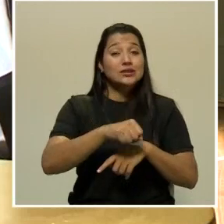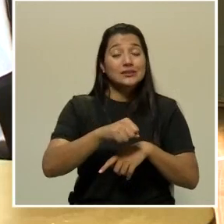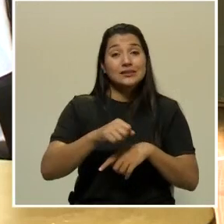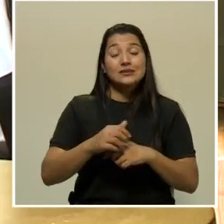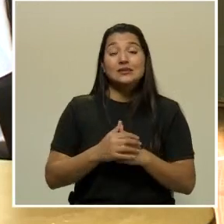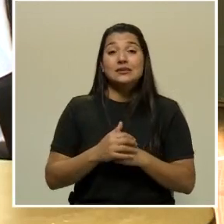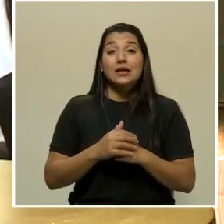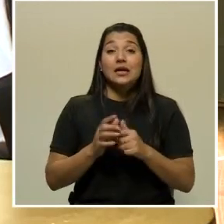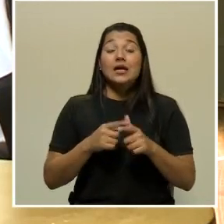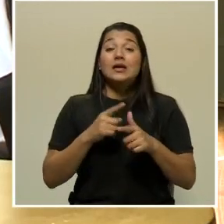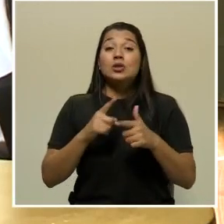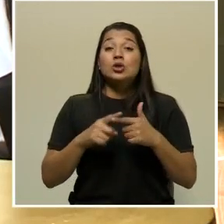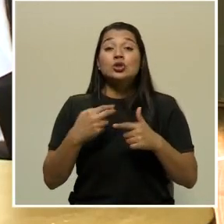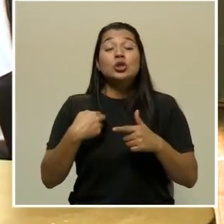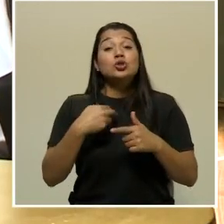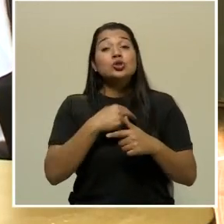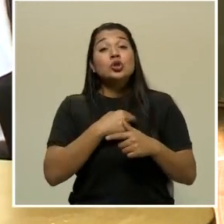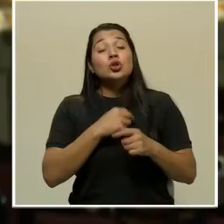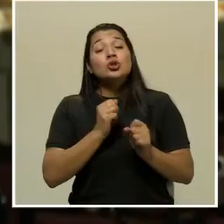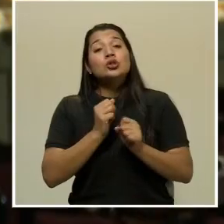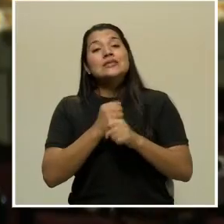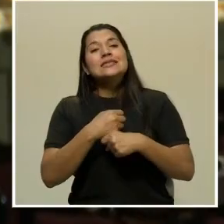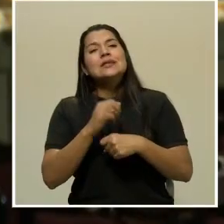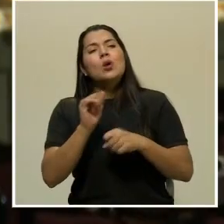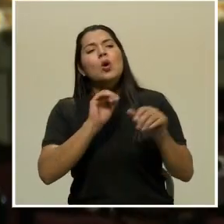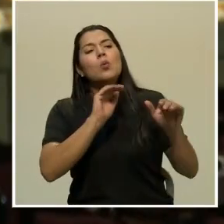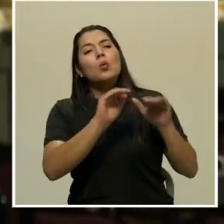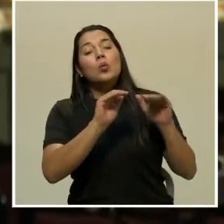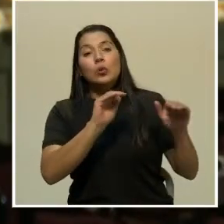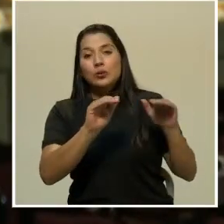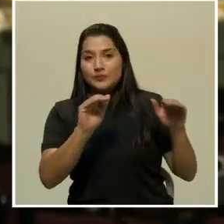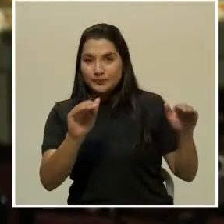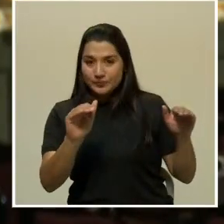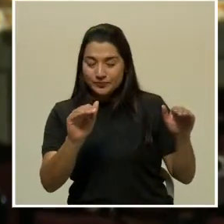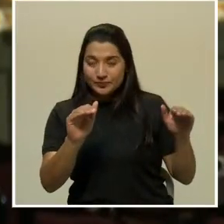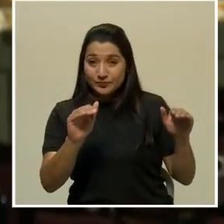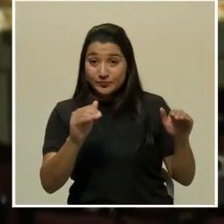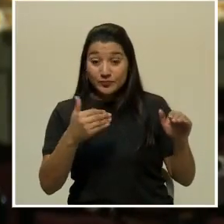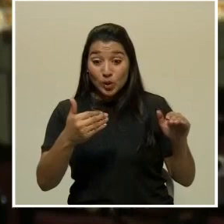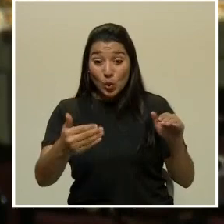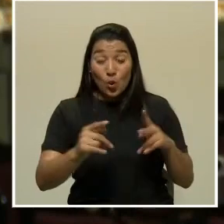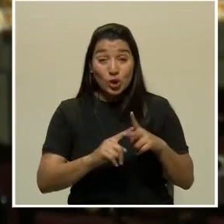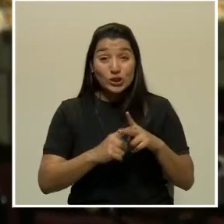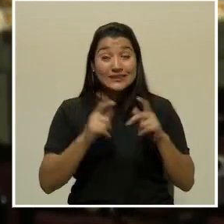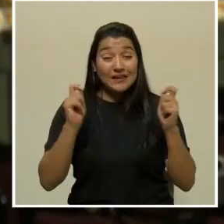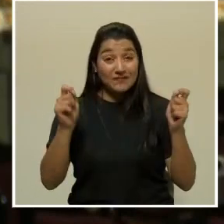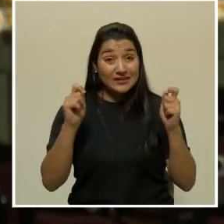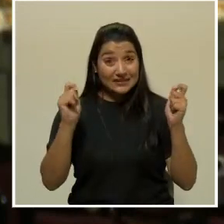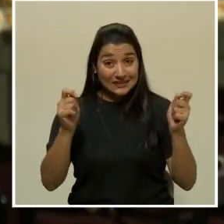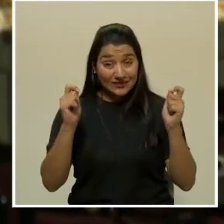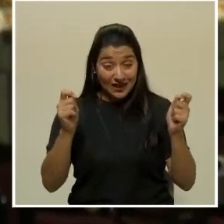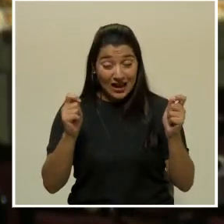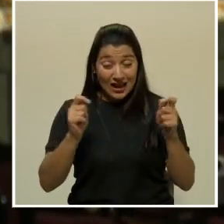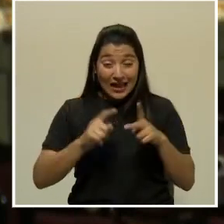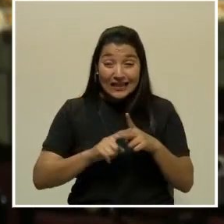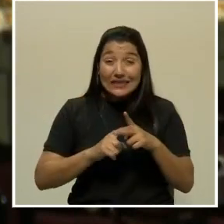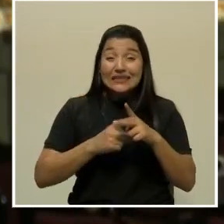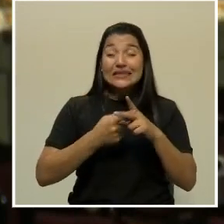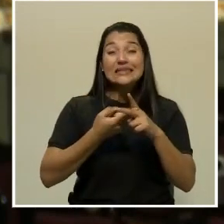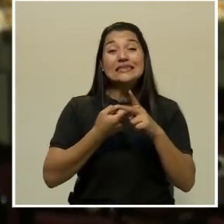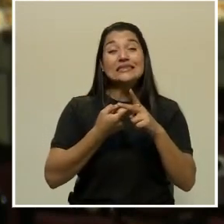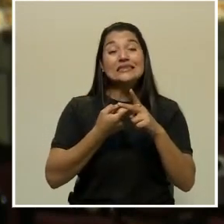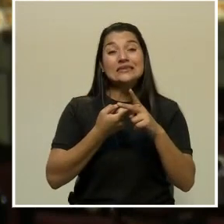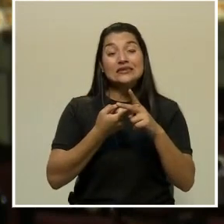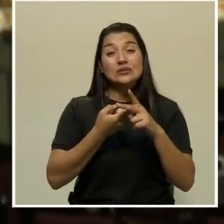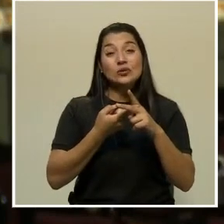Entonces hicimos como un llamado al inicio del festival, al principio de la palabra,